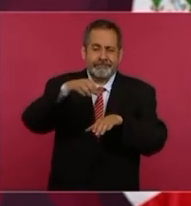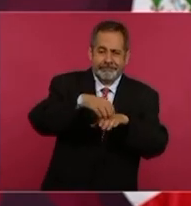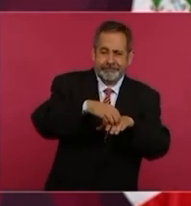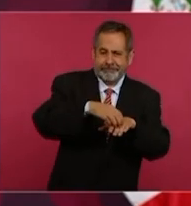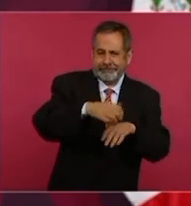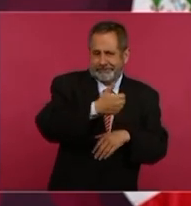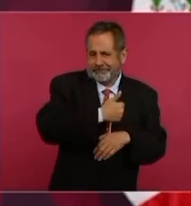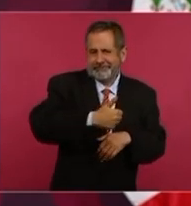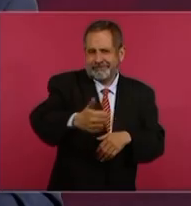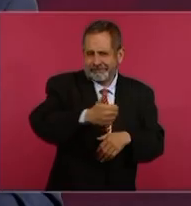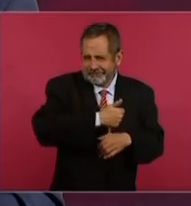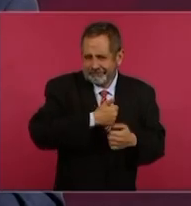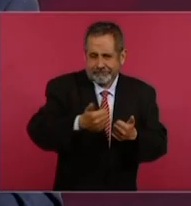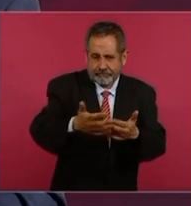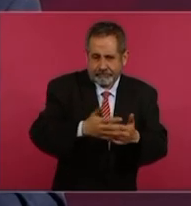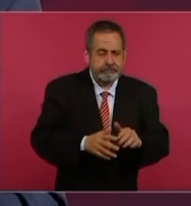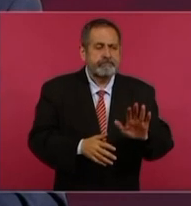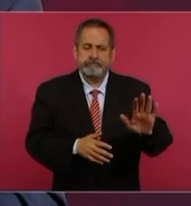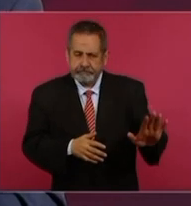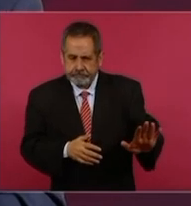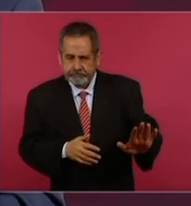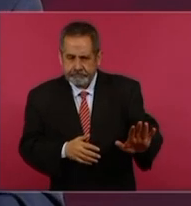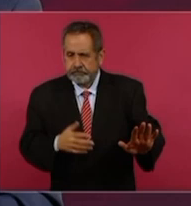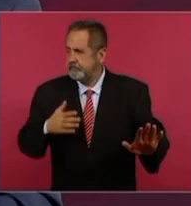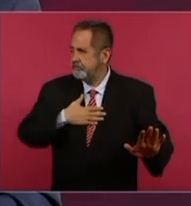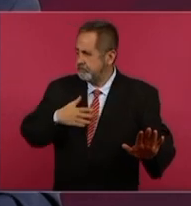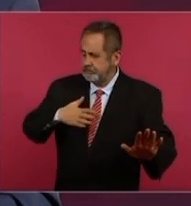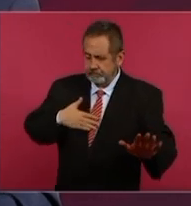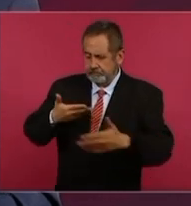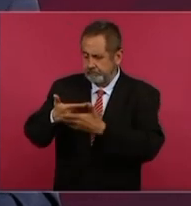porque hay facultad legal,